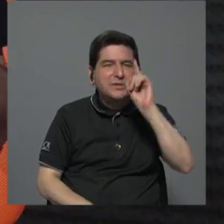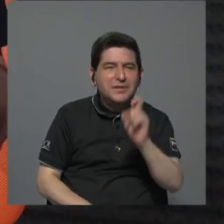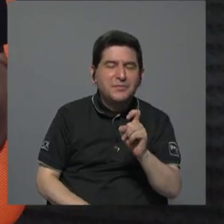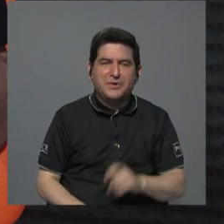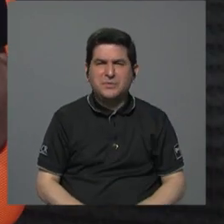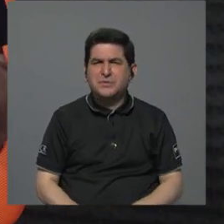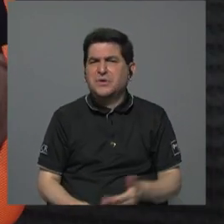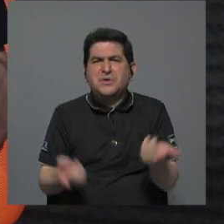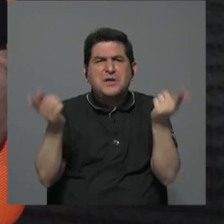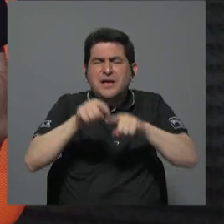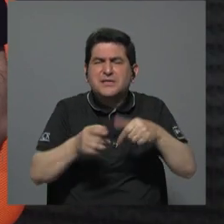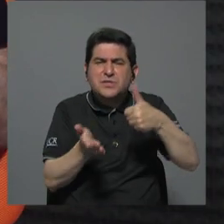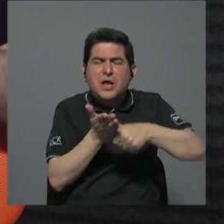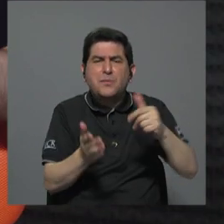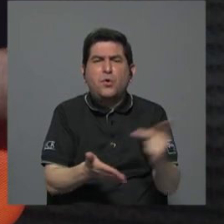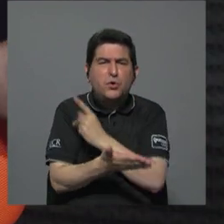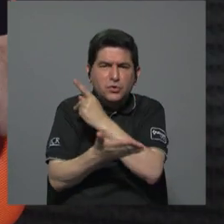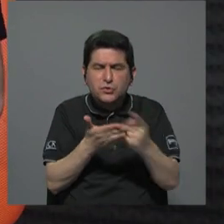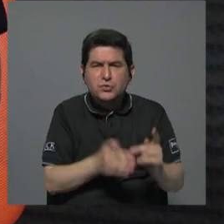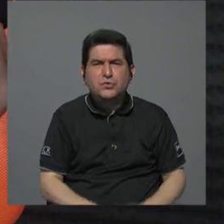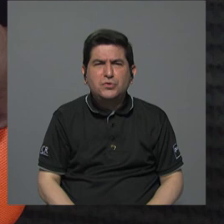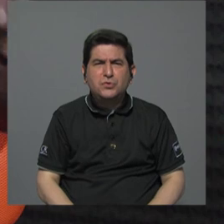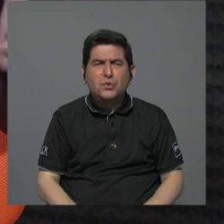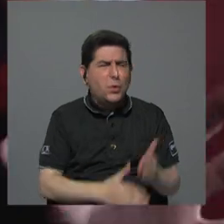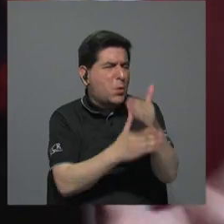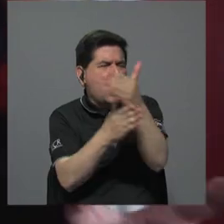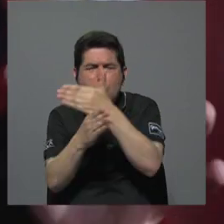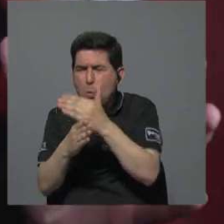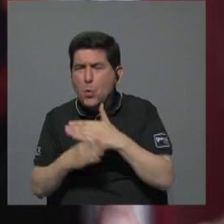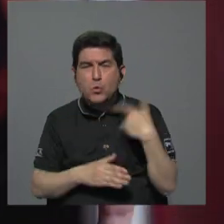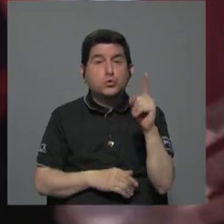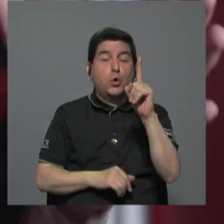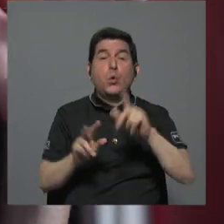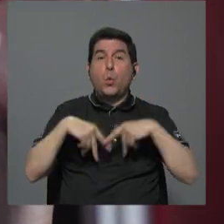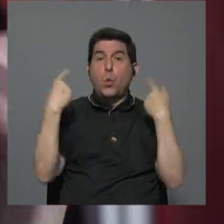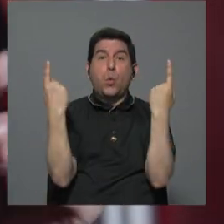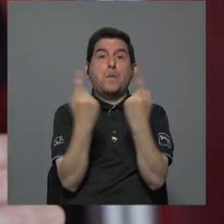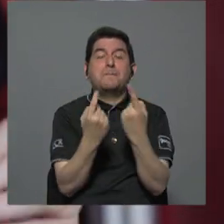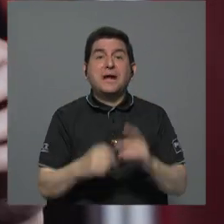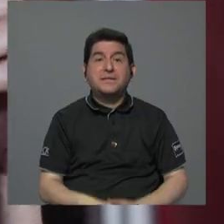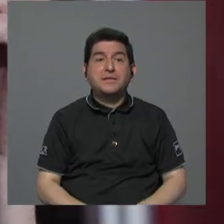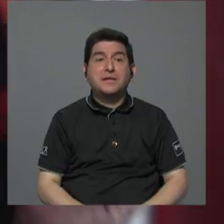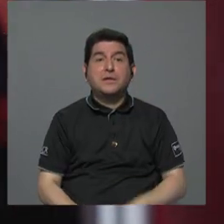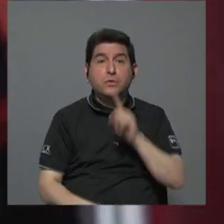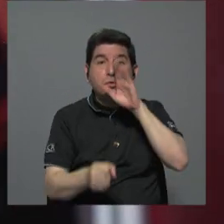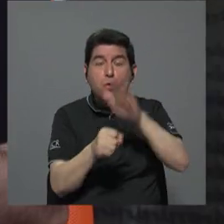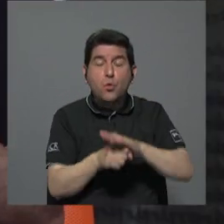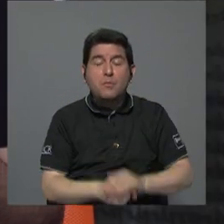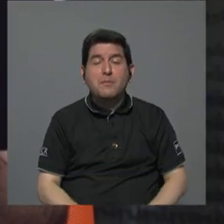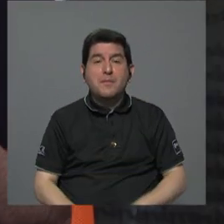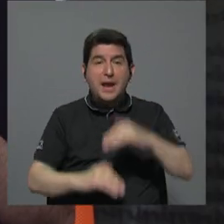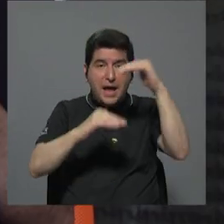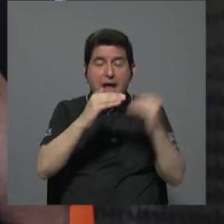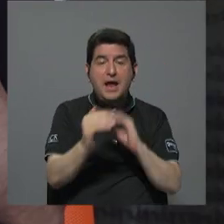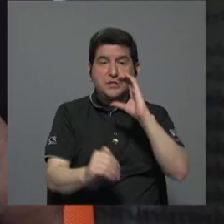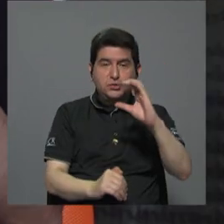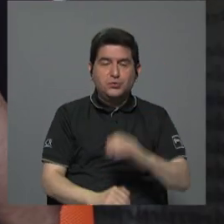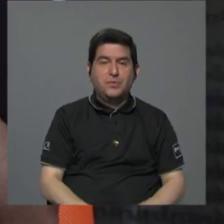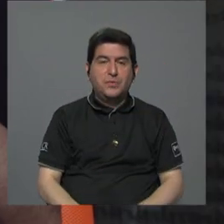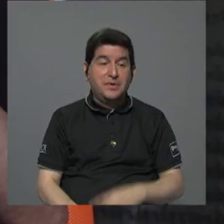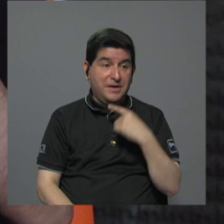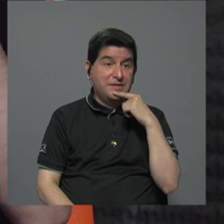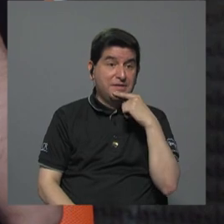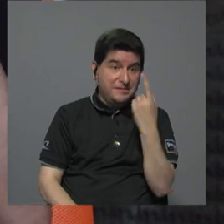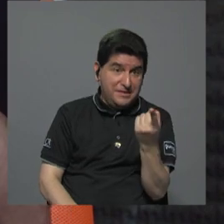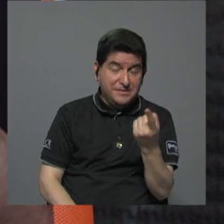qué pasa si el voto en una provincia quedara tan repartido que sólo un partido llegue al subcociente el medio se aventura a